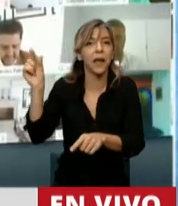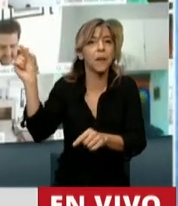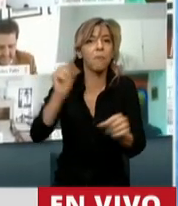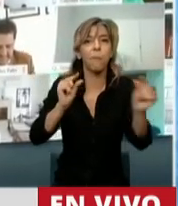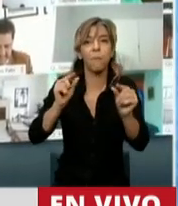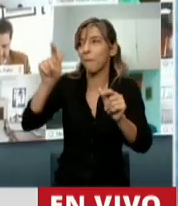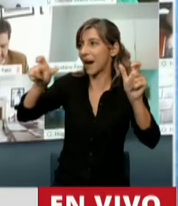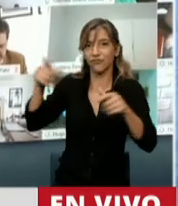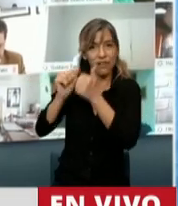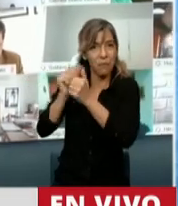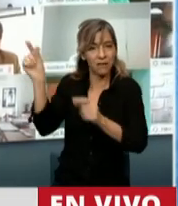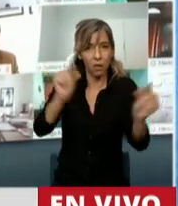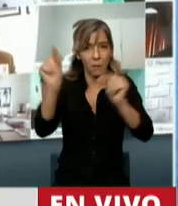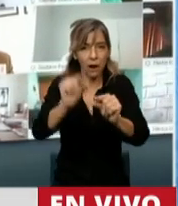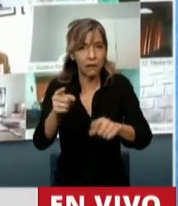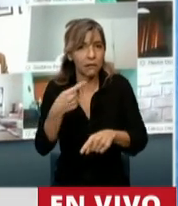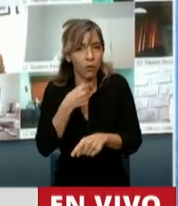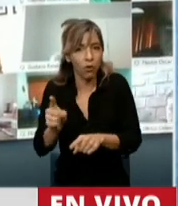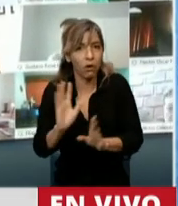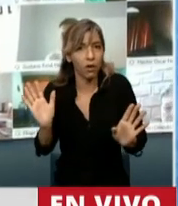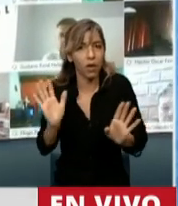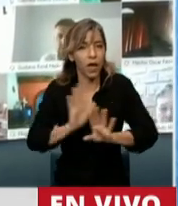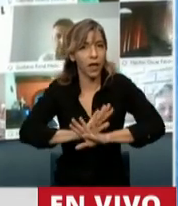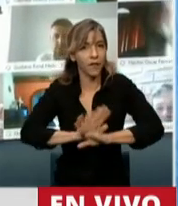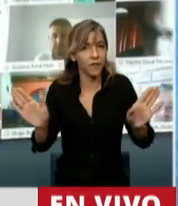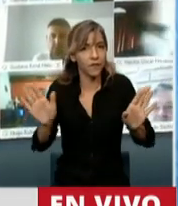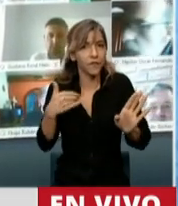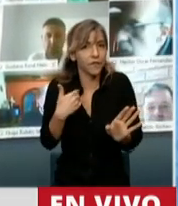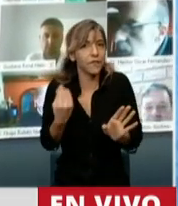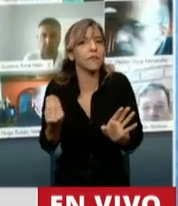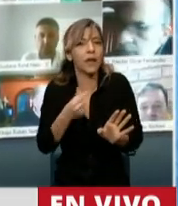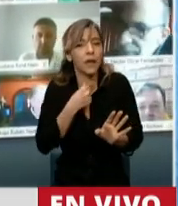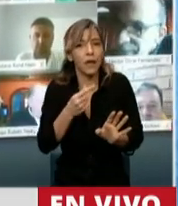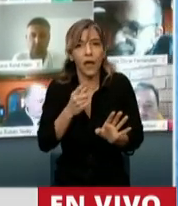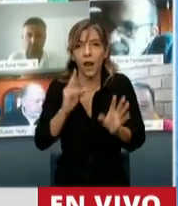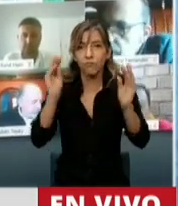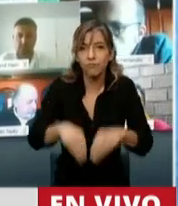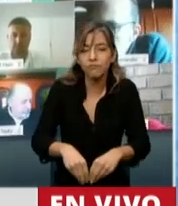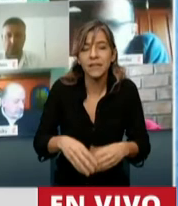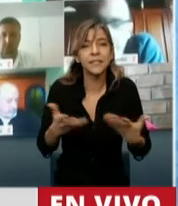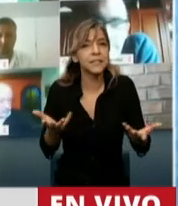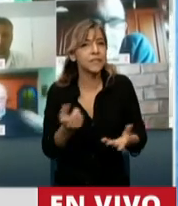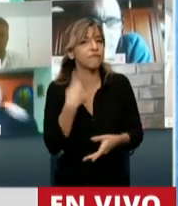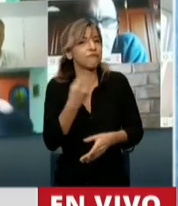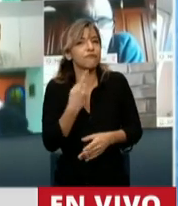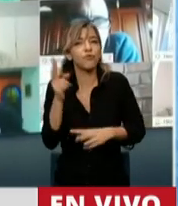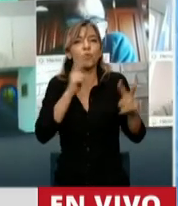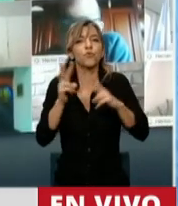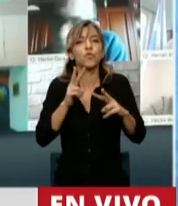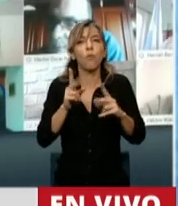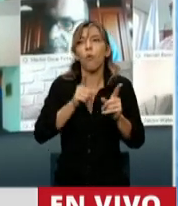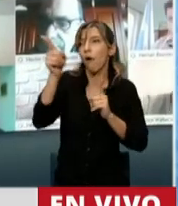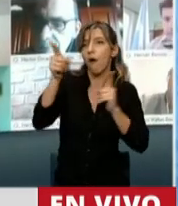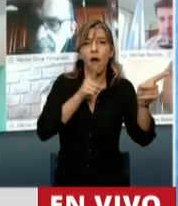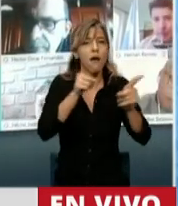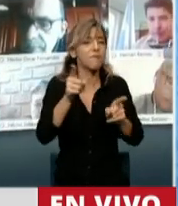no de ninguna forma entiendo que nosotros estemos en camino de ponerle un nombre propio. Sí, sí, ya termino,